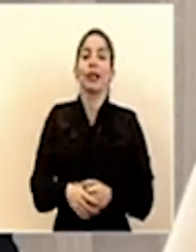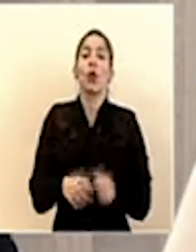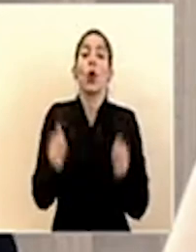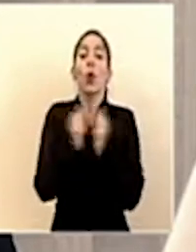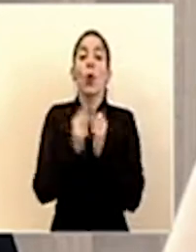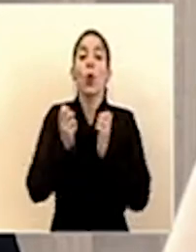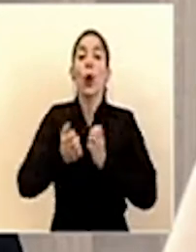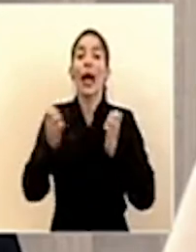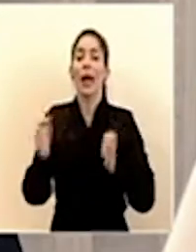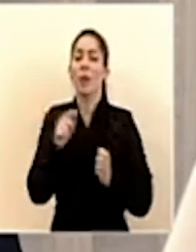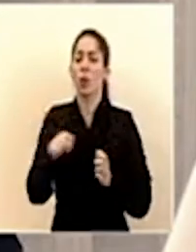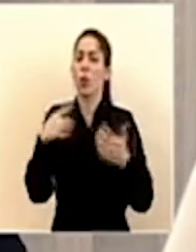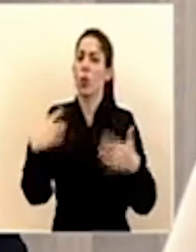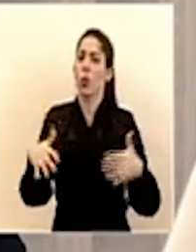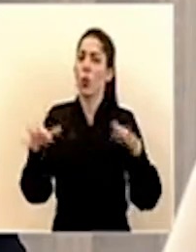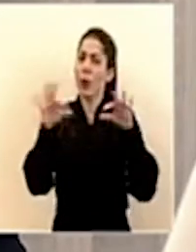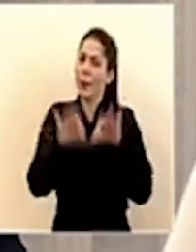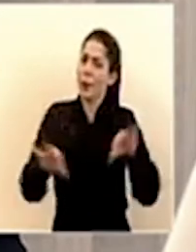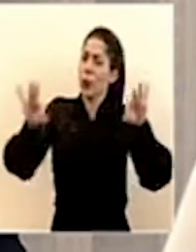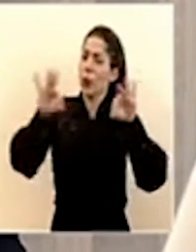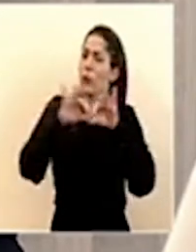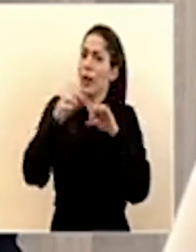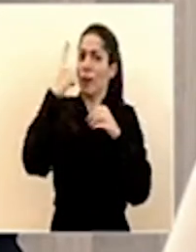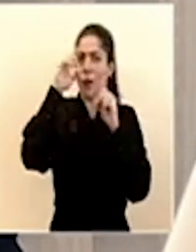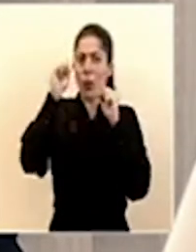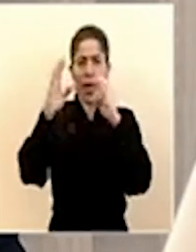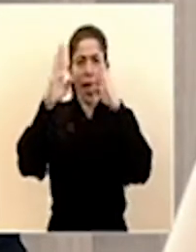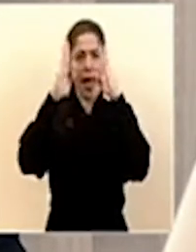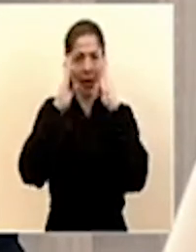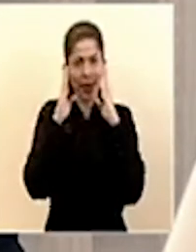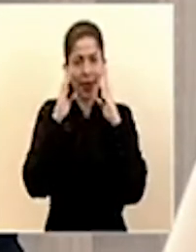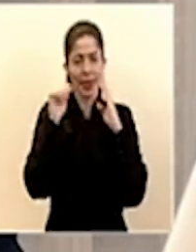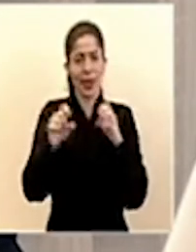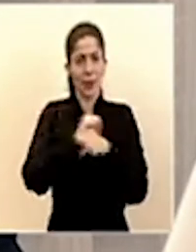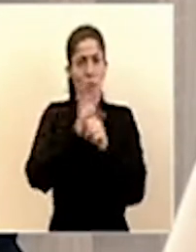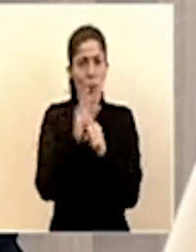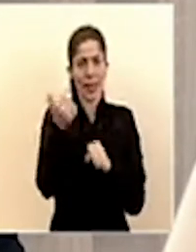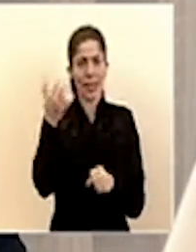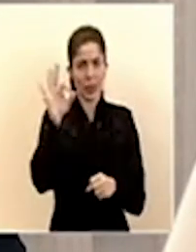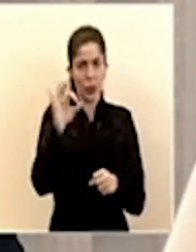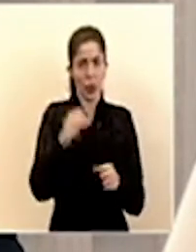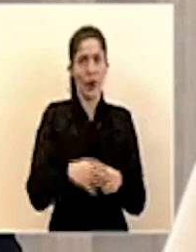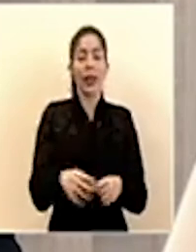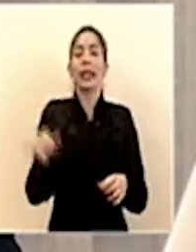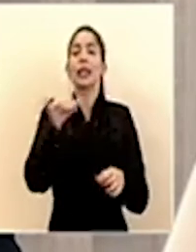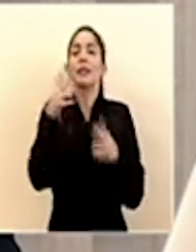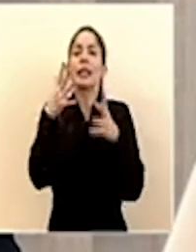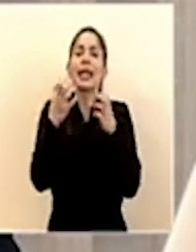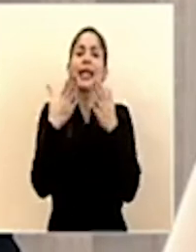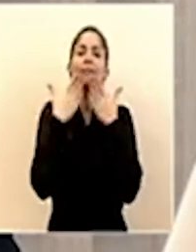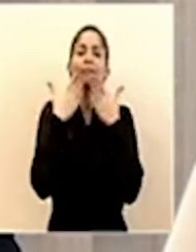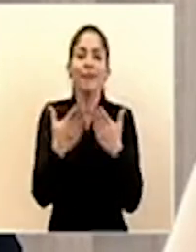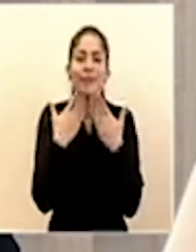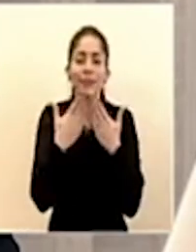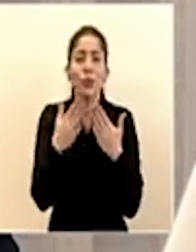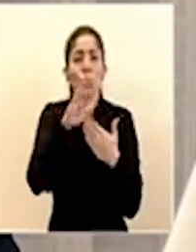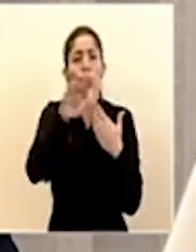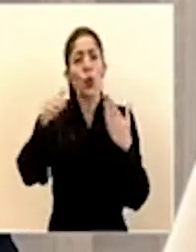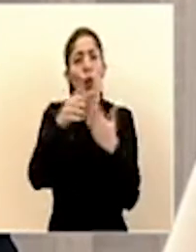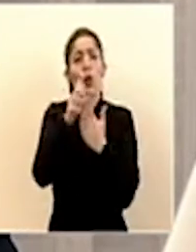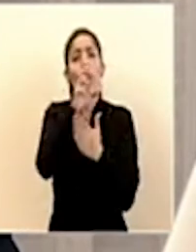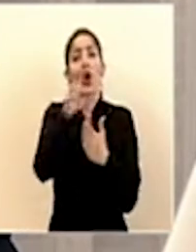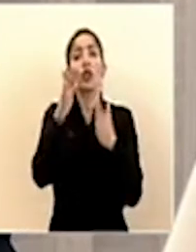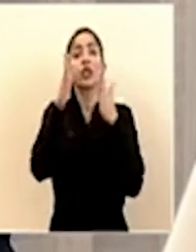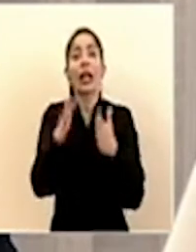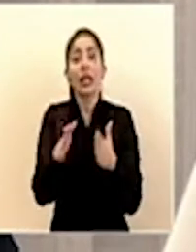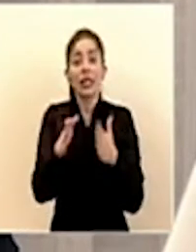equipos que será muy importante para la atención del COVID-19 quiero agradecerle a los costarricenses que